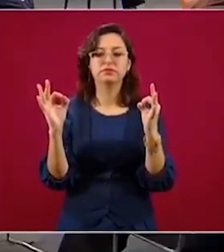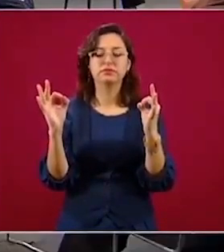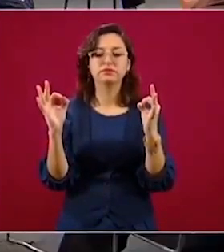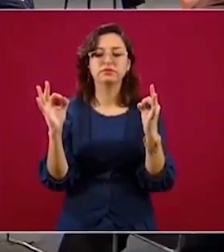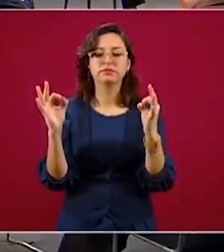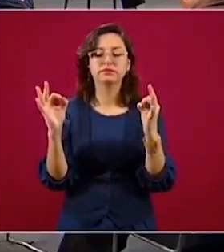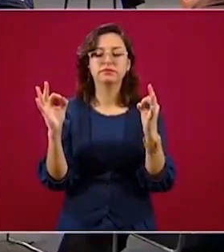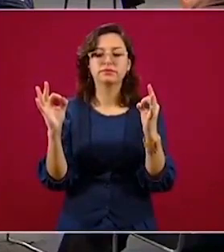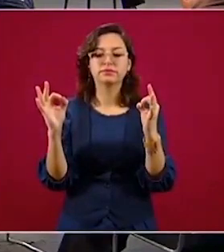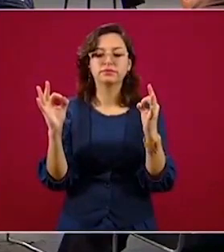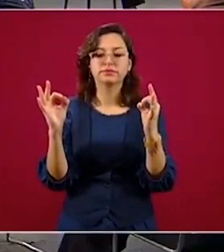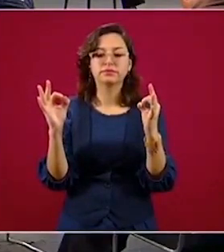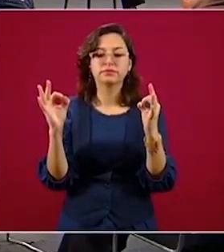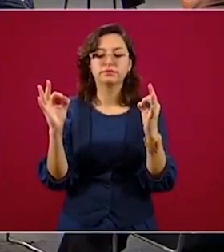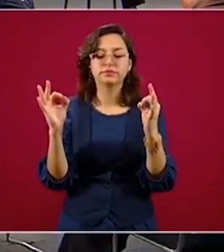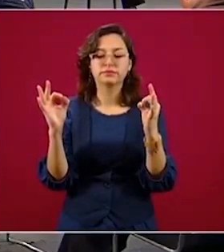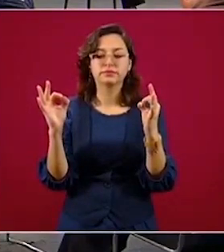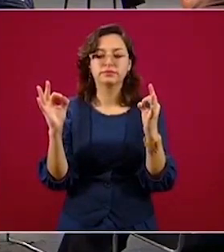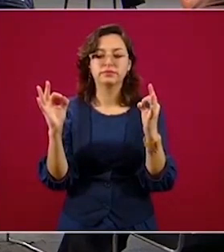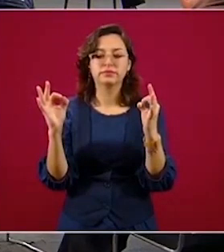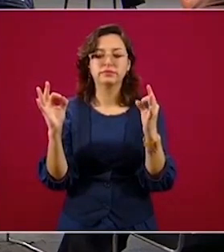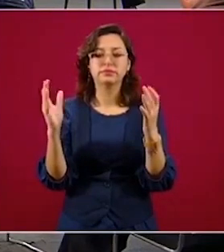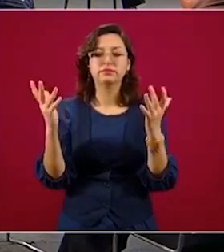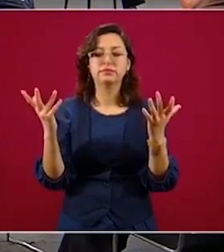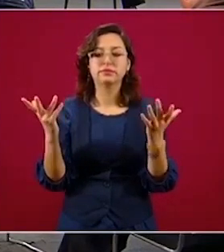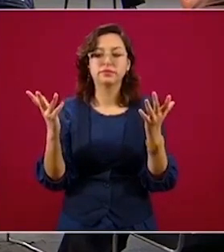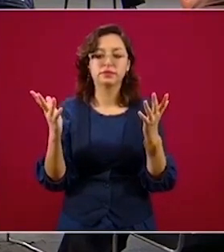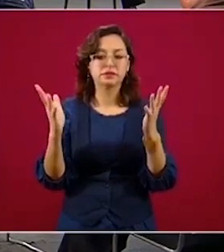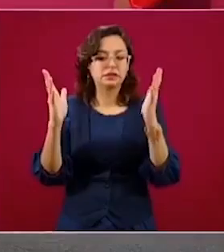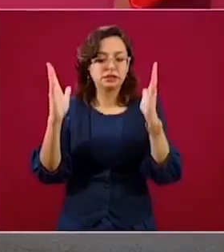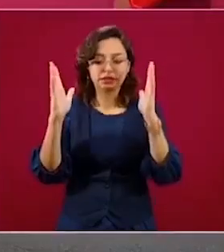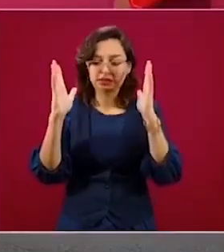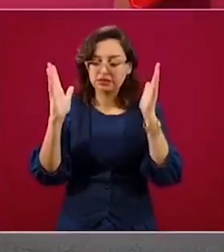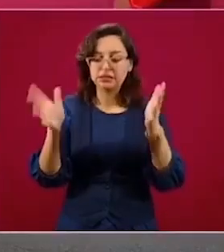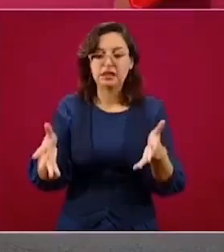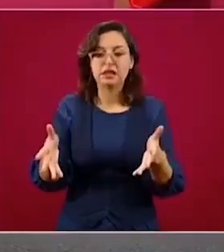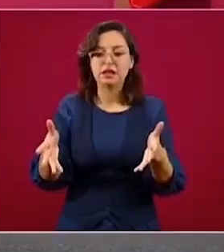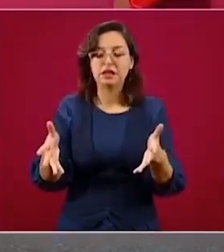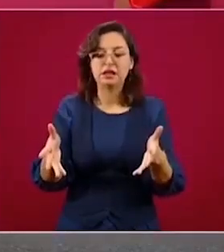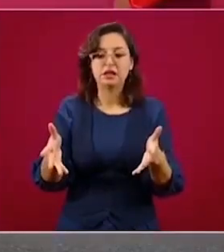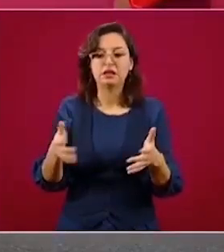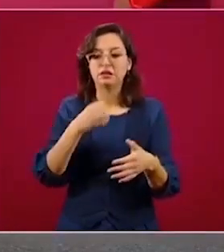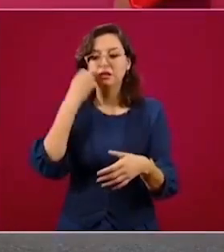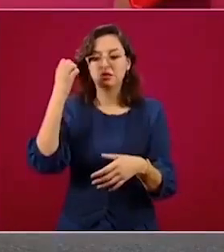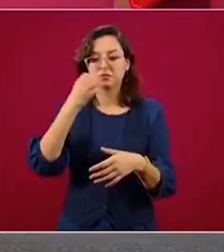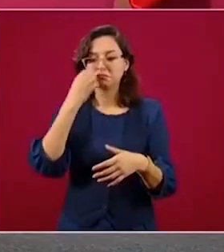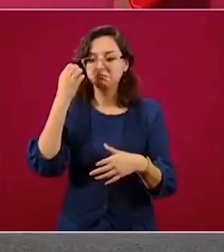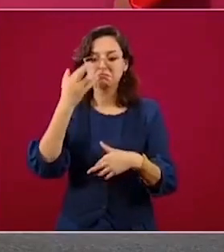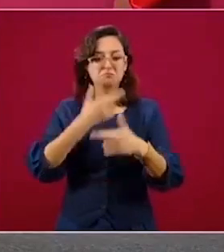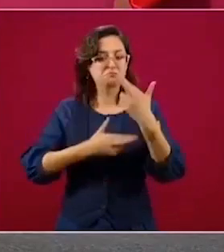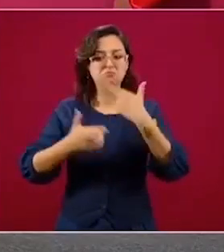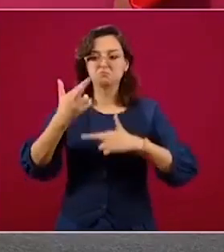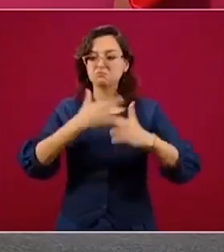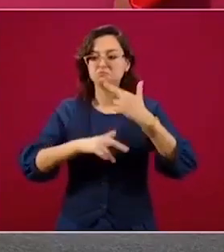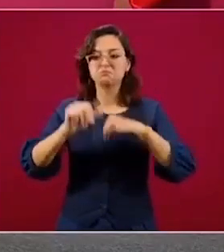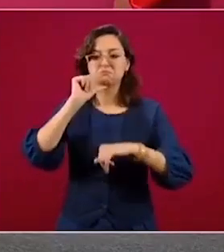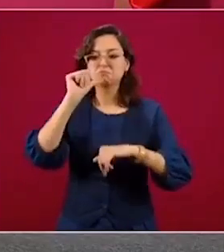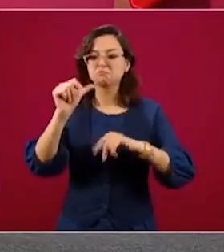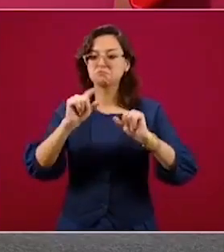de que ya no se regresaba a clases en todo el país